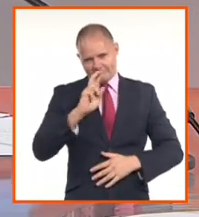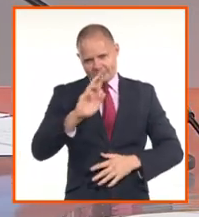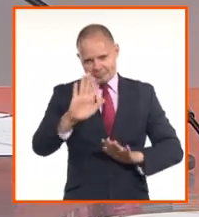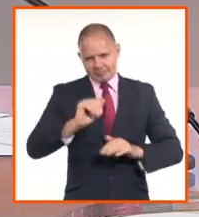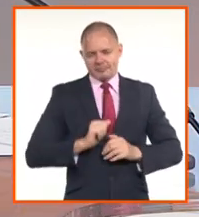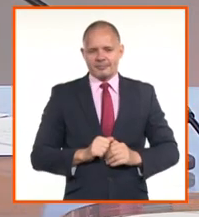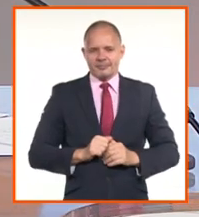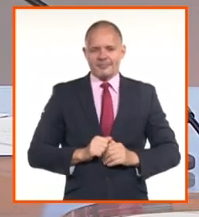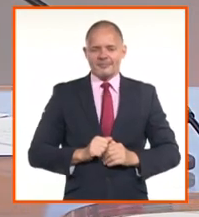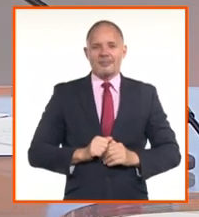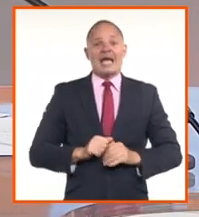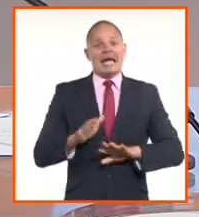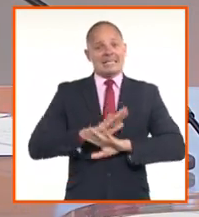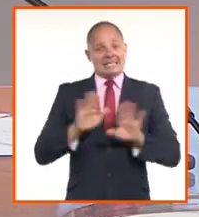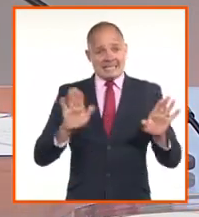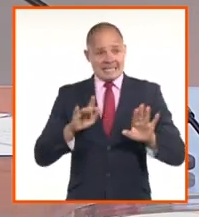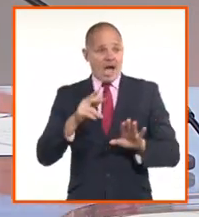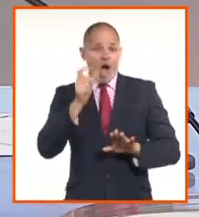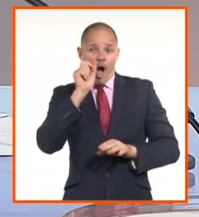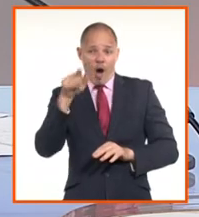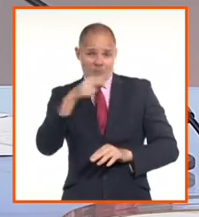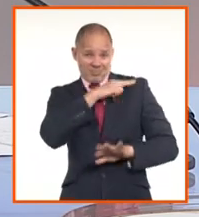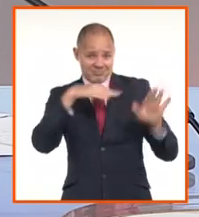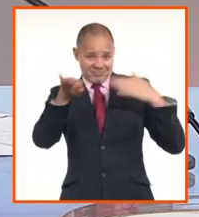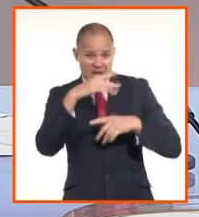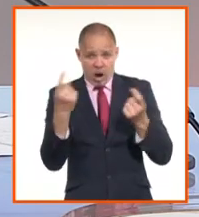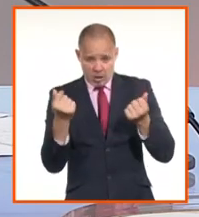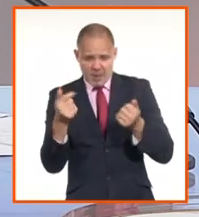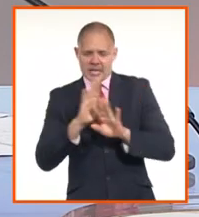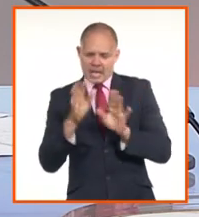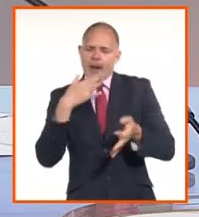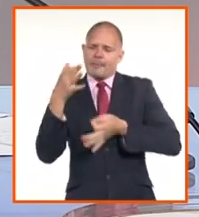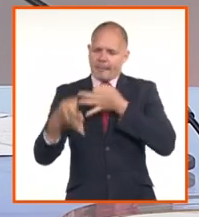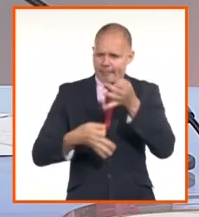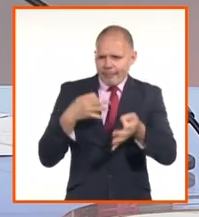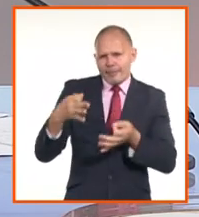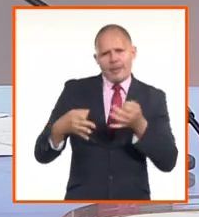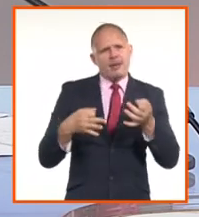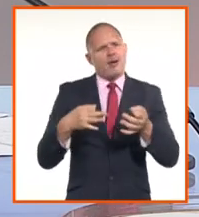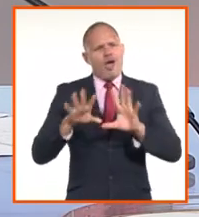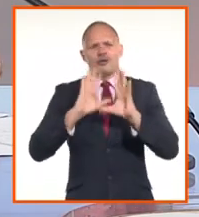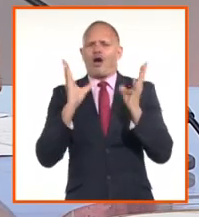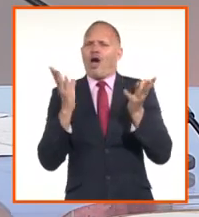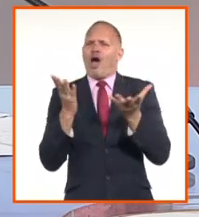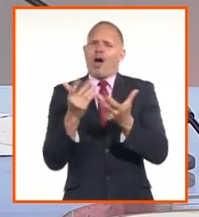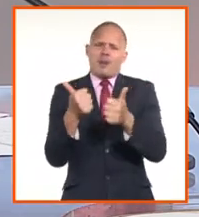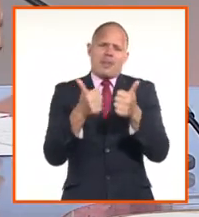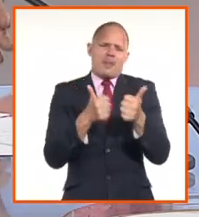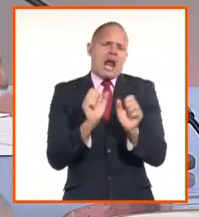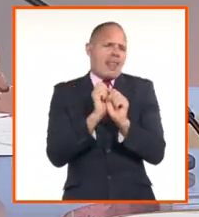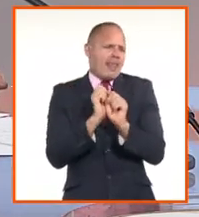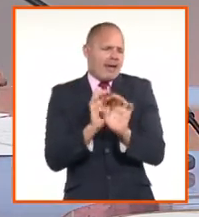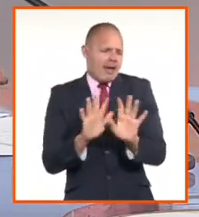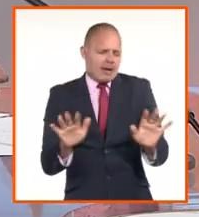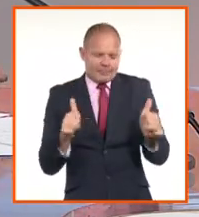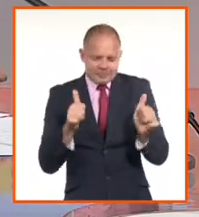ir tomando medidas y haciendo otras acciones que permitan lograr un tipo de cambio en equilibrio. Pero mientras esas medidas, como Alejandro